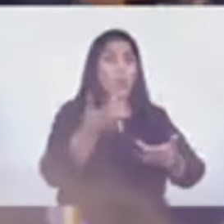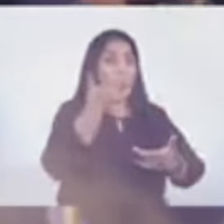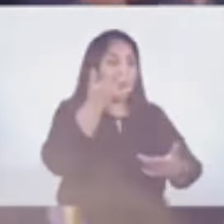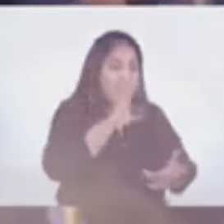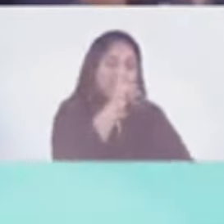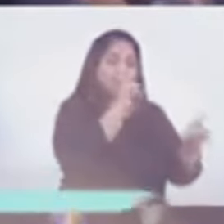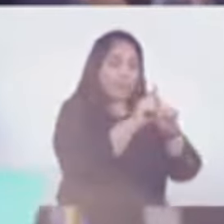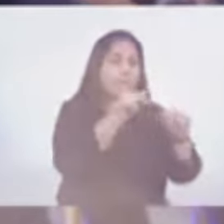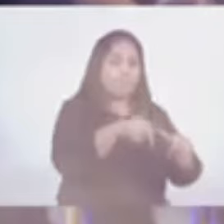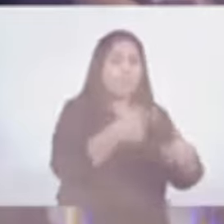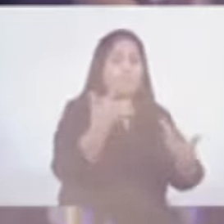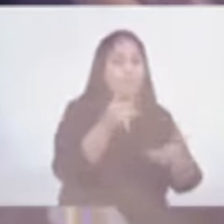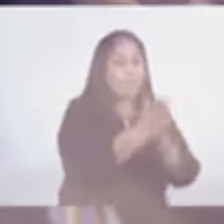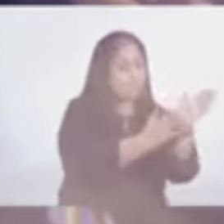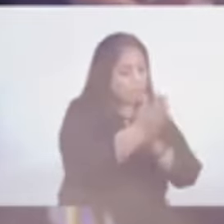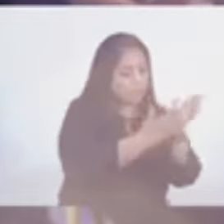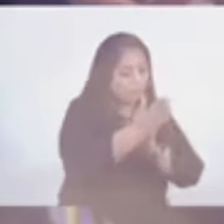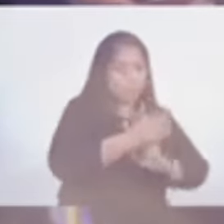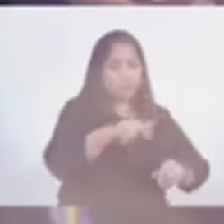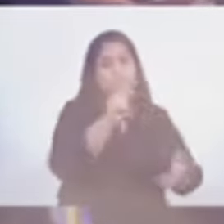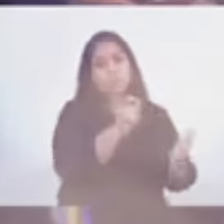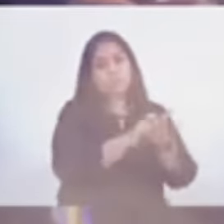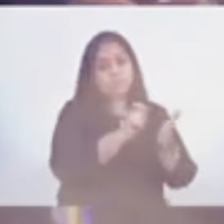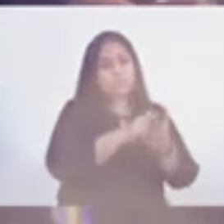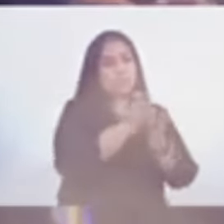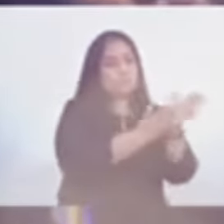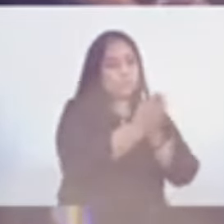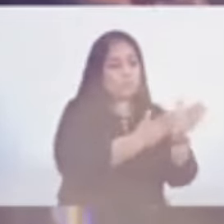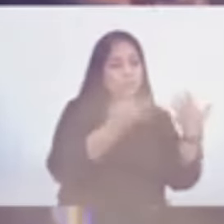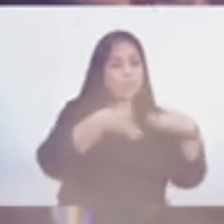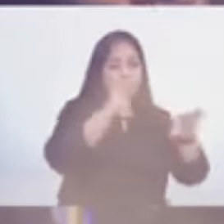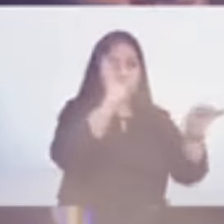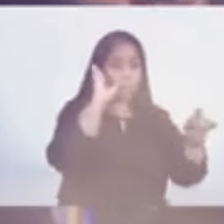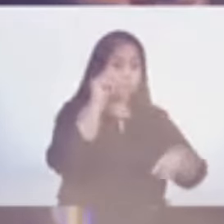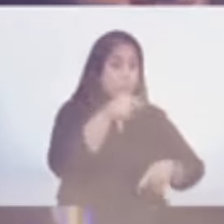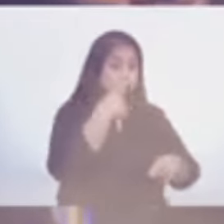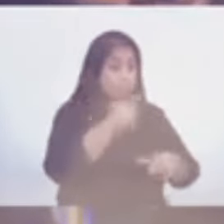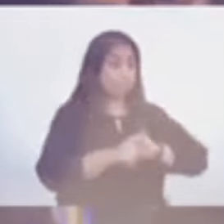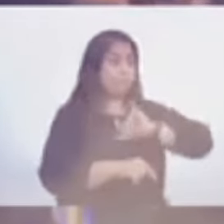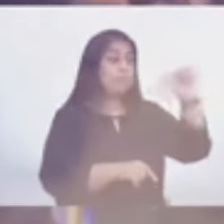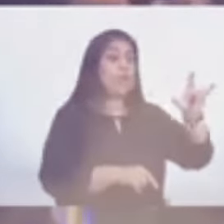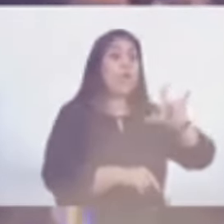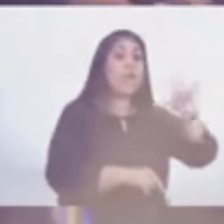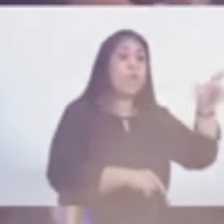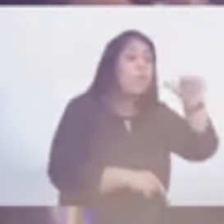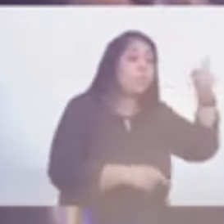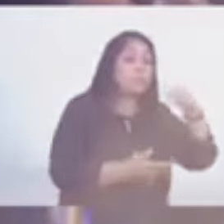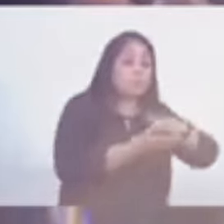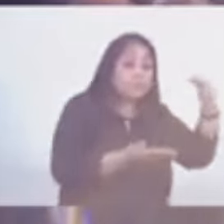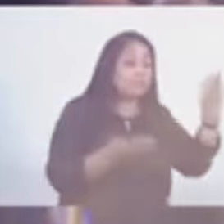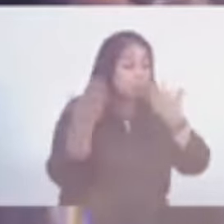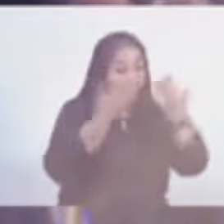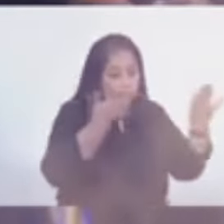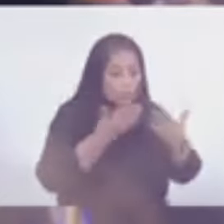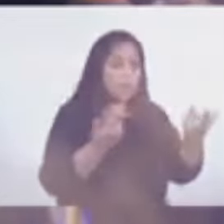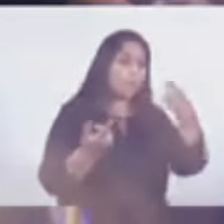para ustedes mismos. Aprovechen esa oportunidad porque estar en el exterior para estudiar, para trabajar,